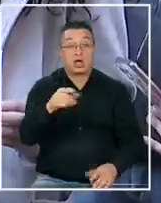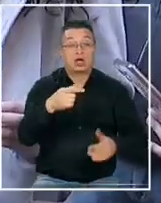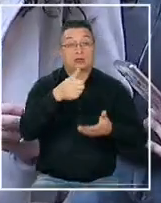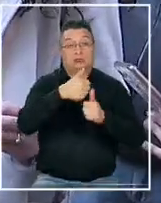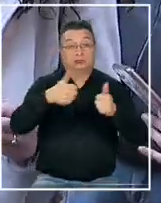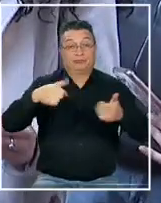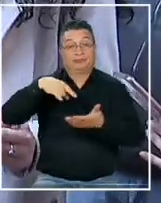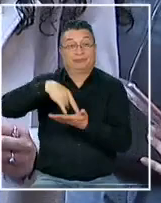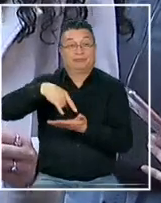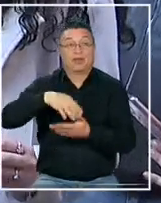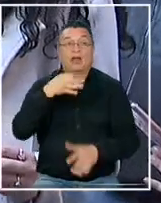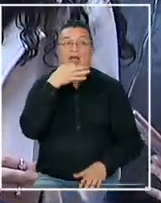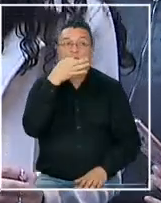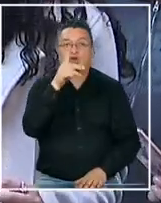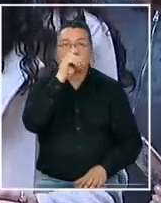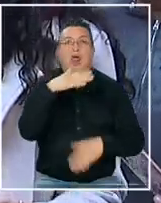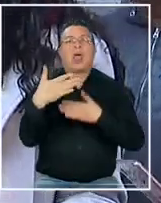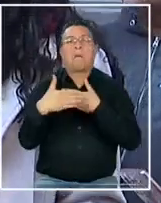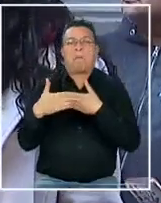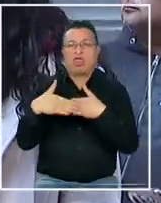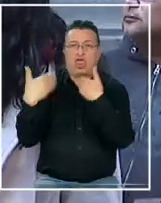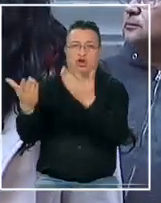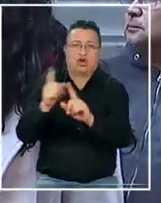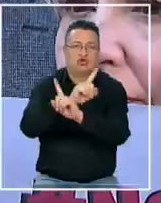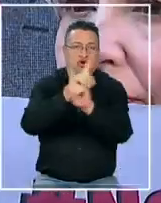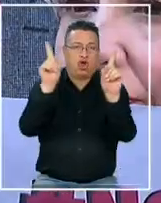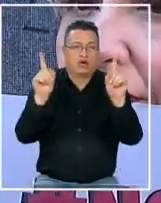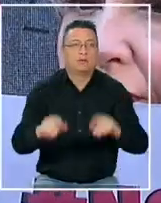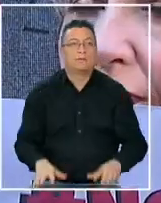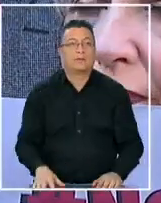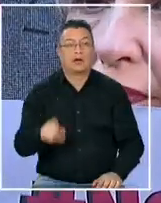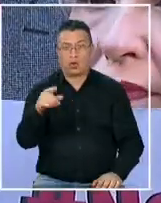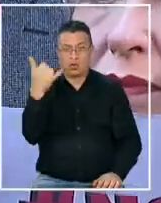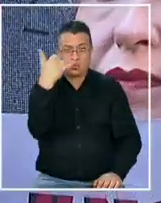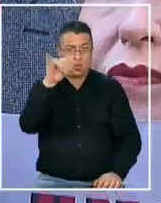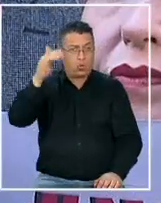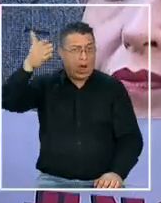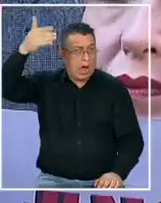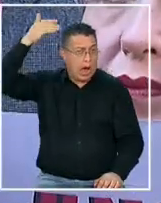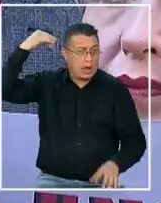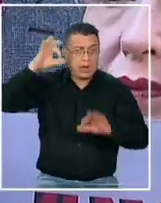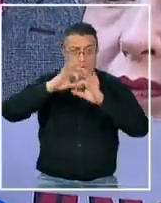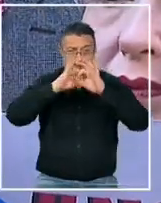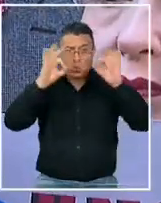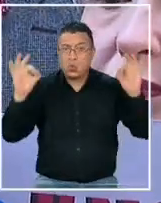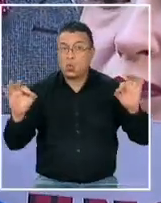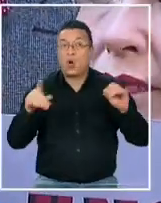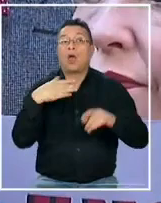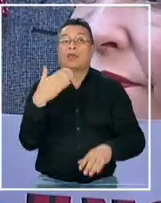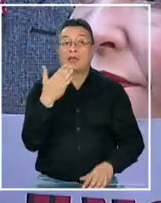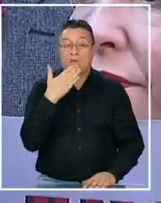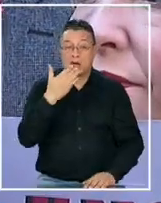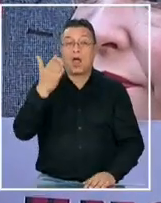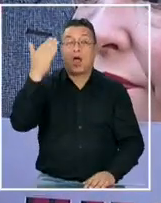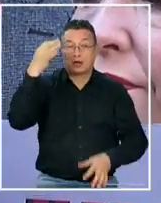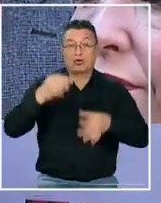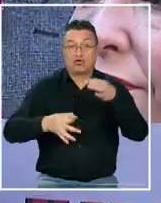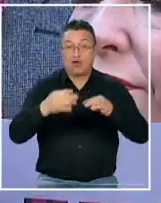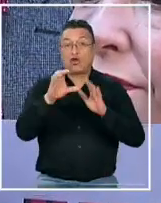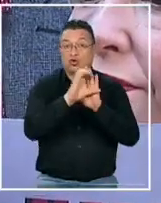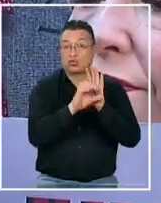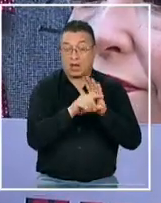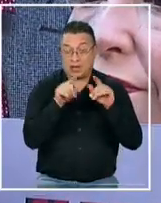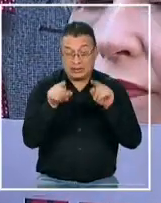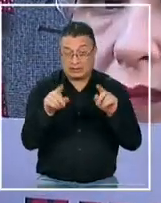es derechamente un perdonazo. Esto es inédito. Nunca antes se ha visto, incluso en la propia jurisprudencia del Tribunal Constitucional,